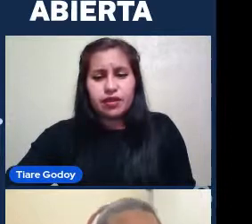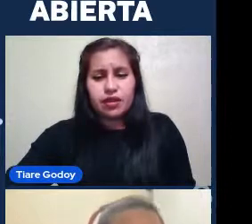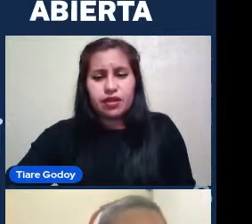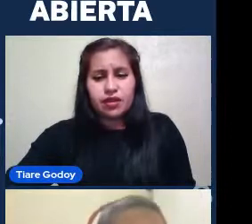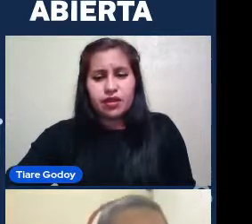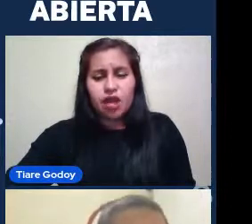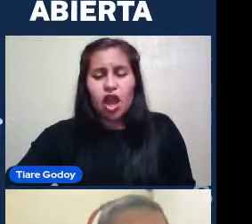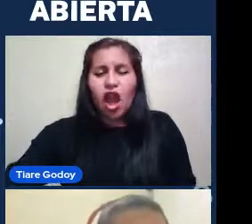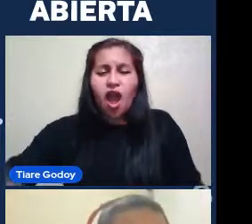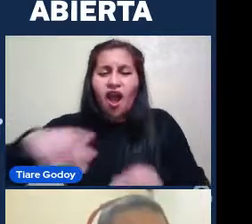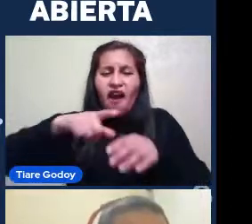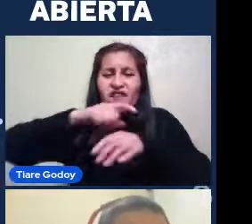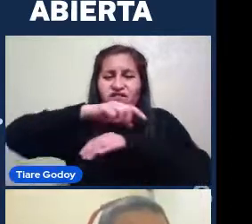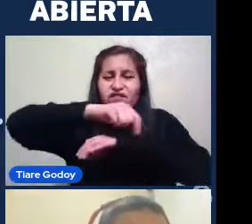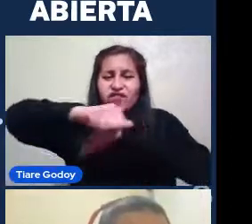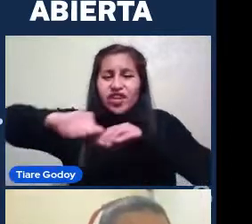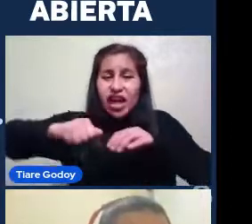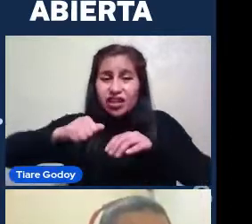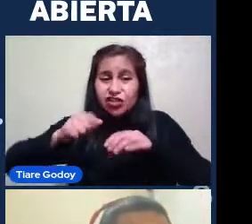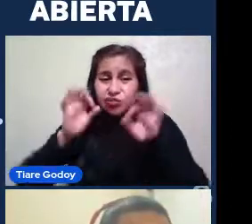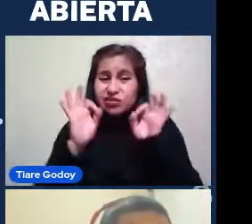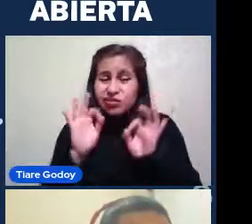tienen Un disco Y un bulbo Al medio